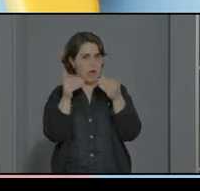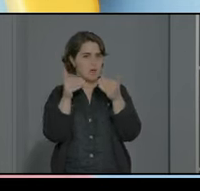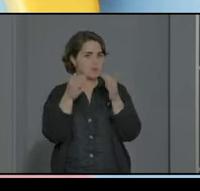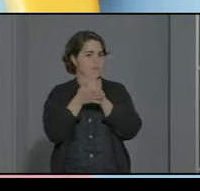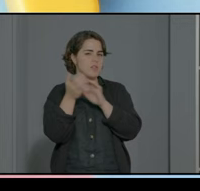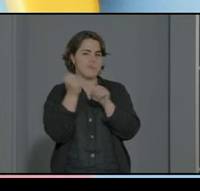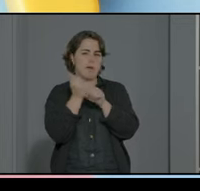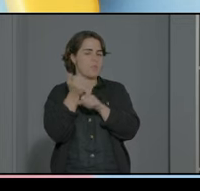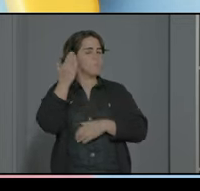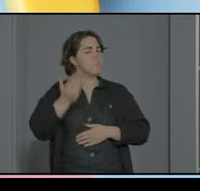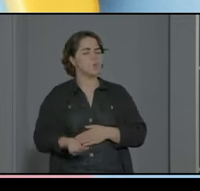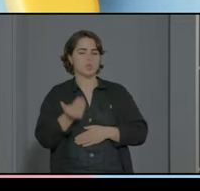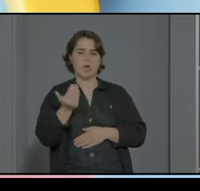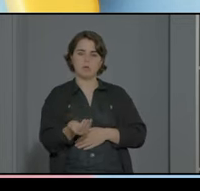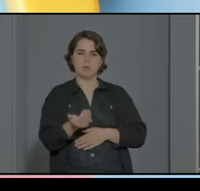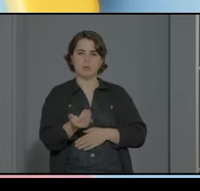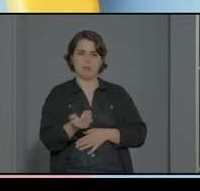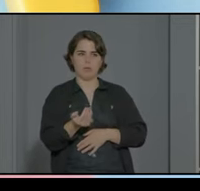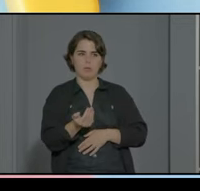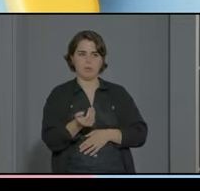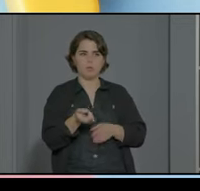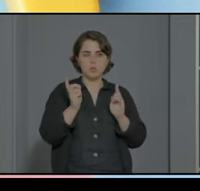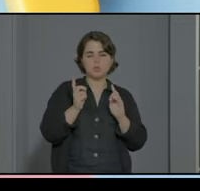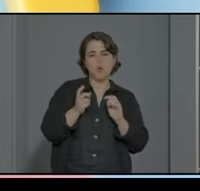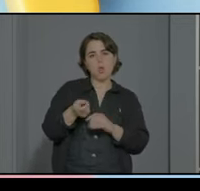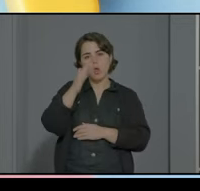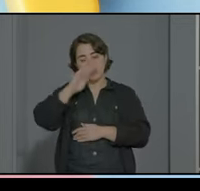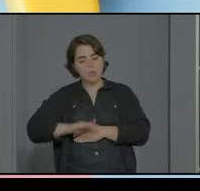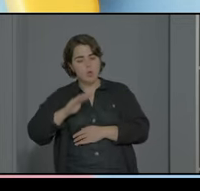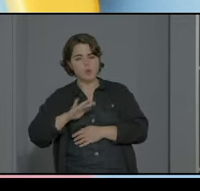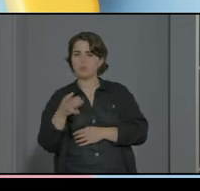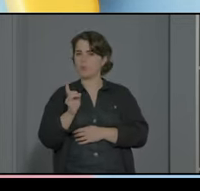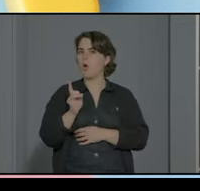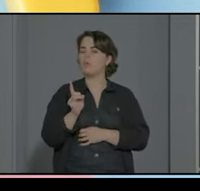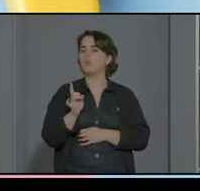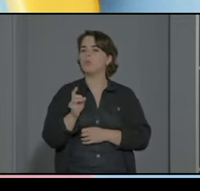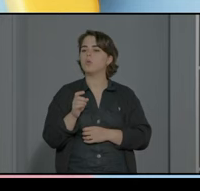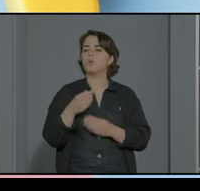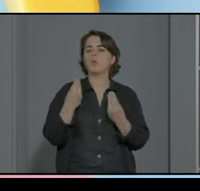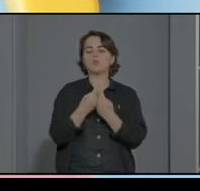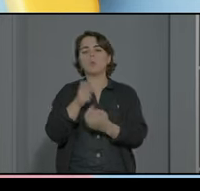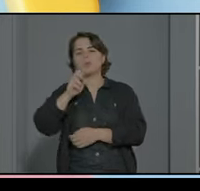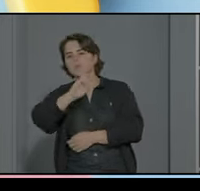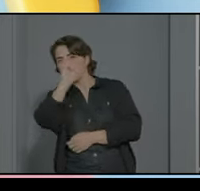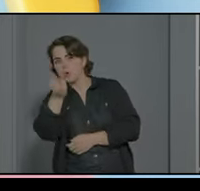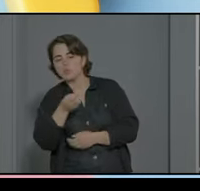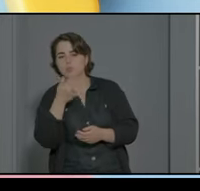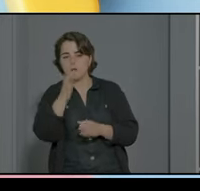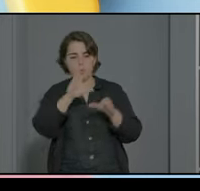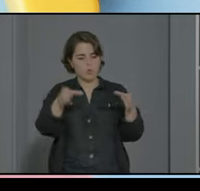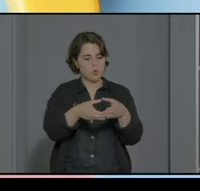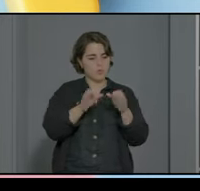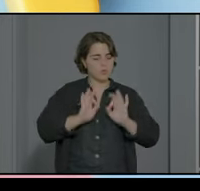fundamental tanto ya no solo con estos peques obviamente sino con el resto de profesorado y el resto de buena edad educativa porque